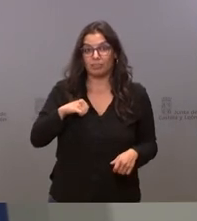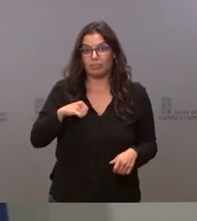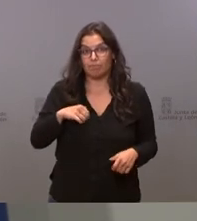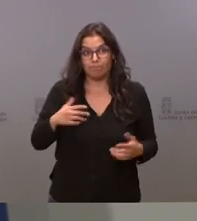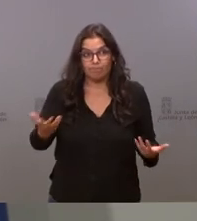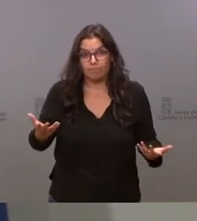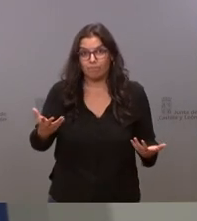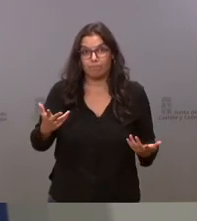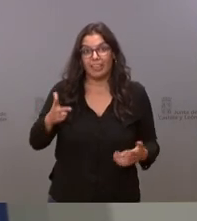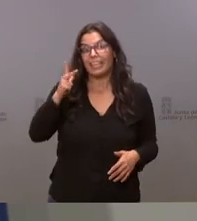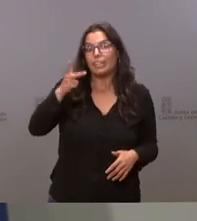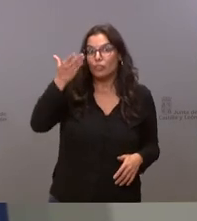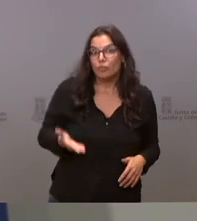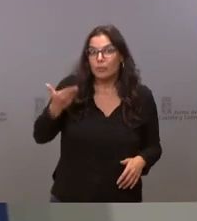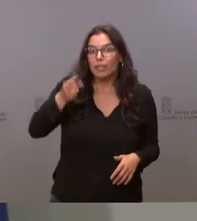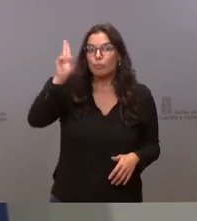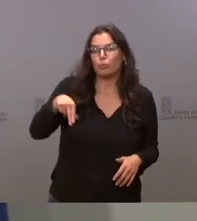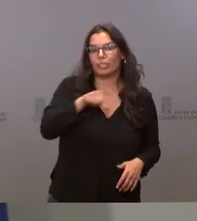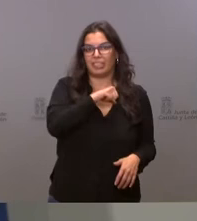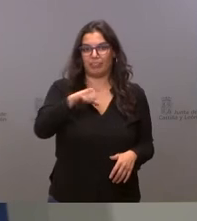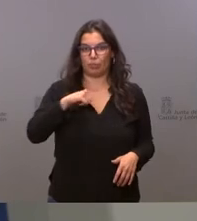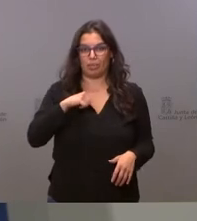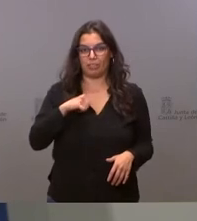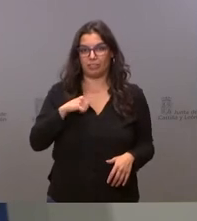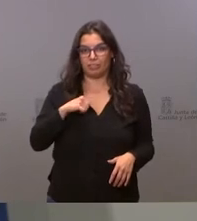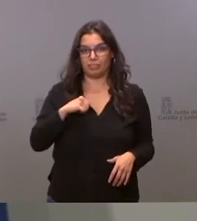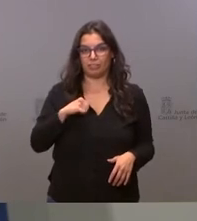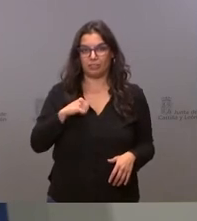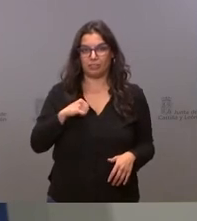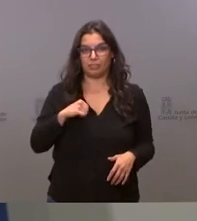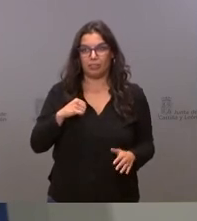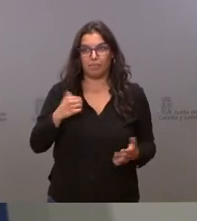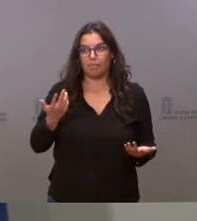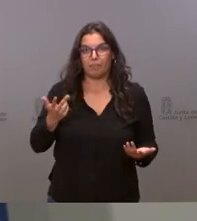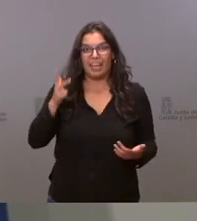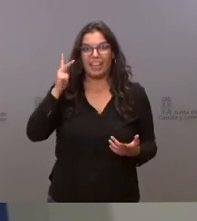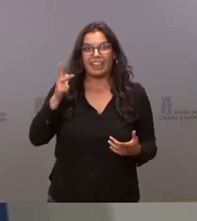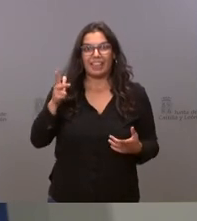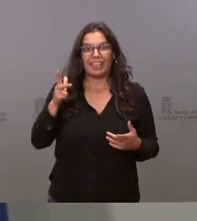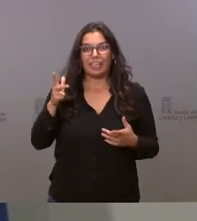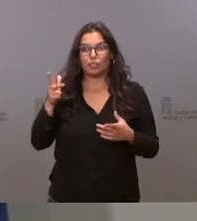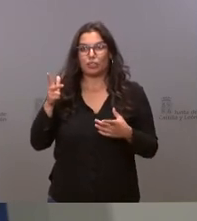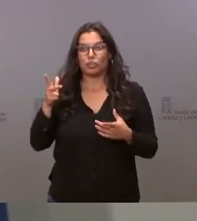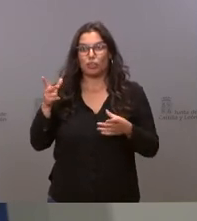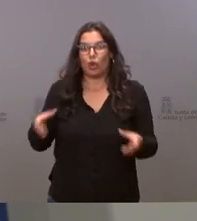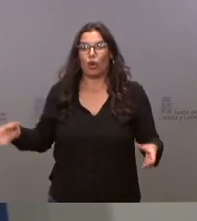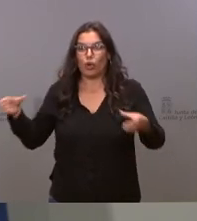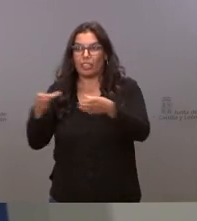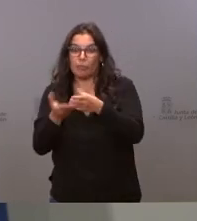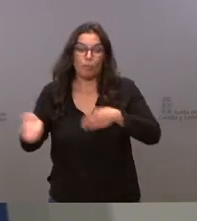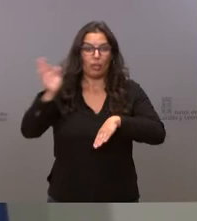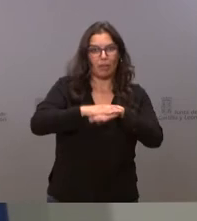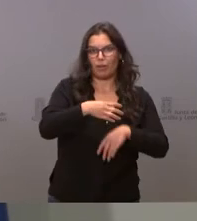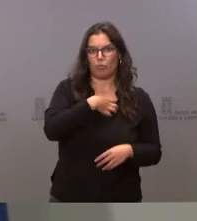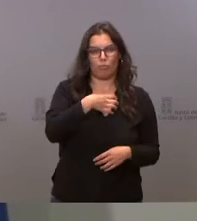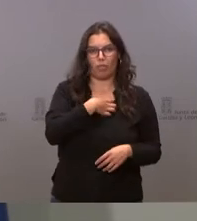los derechos fundamentales son individuales y nadie no existe un derecho colectivo por encima de los derechos fundamentales y